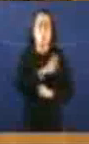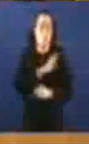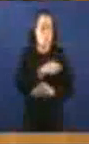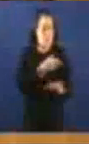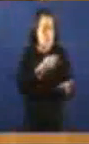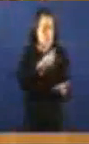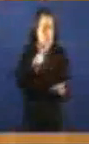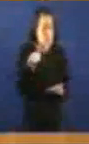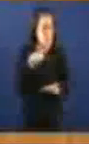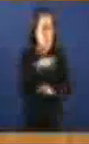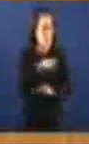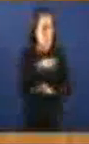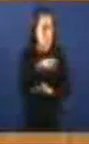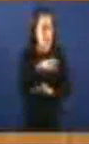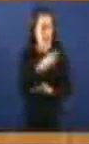teñen dignidade